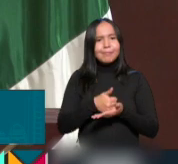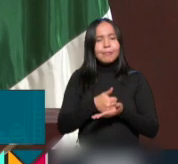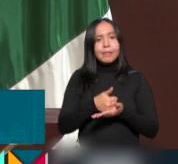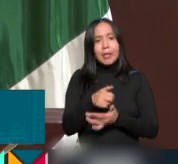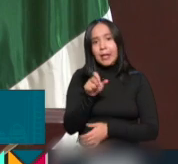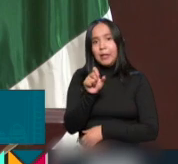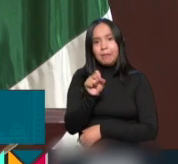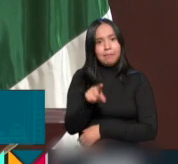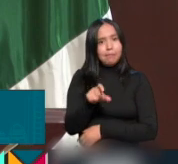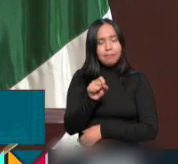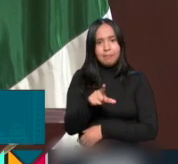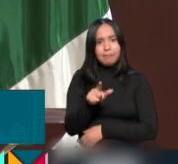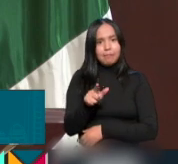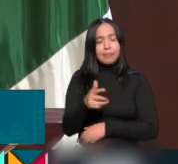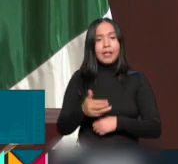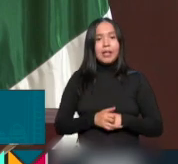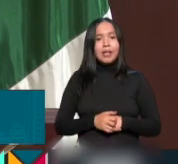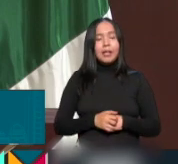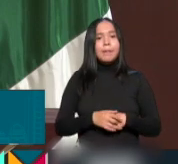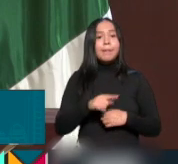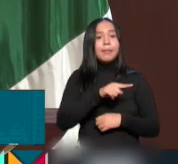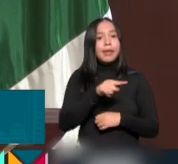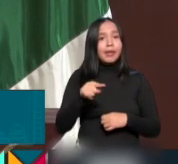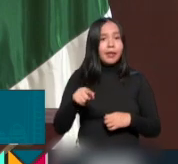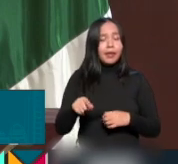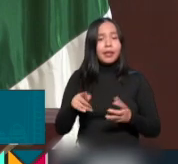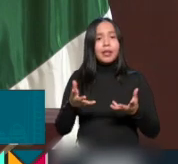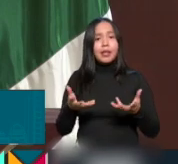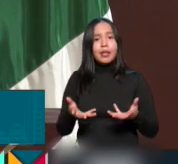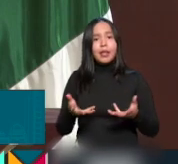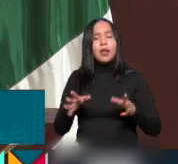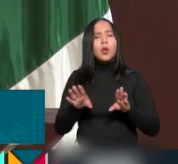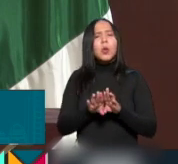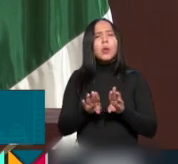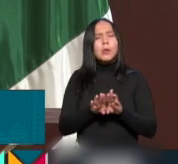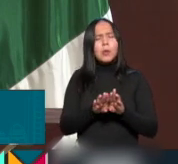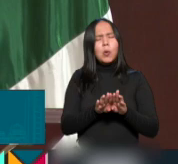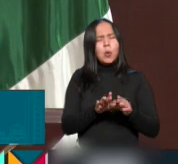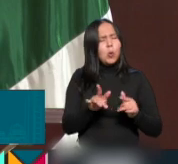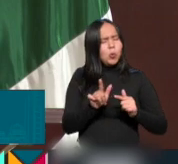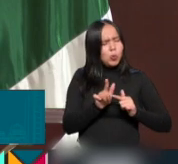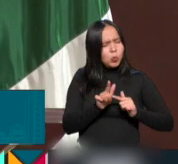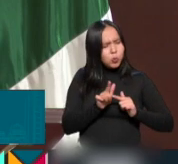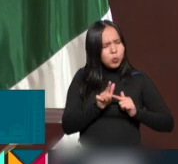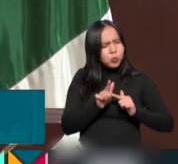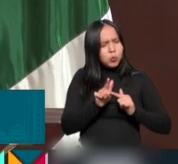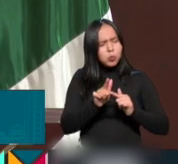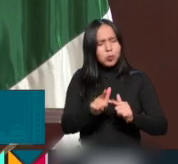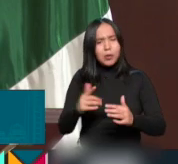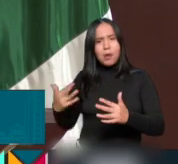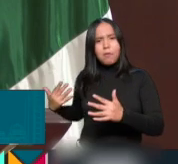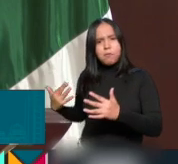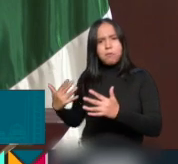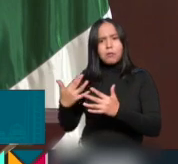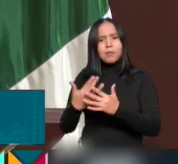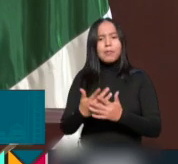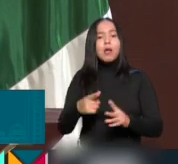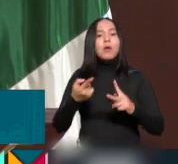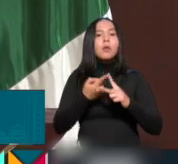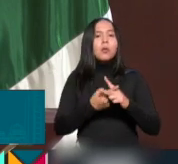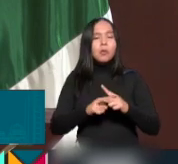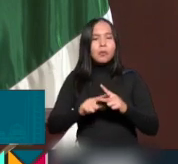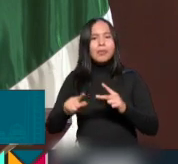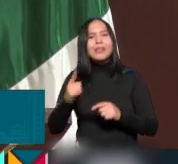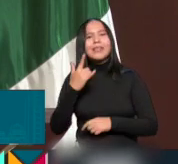Asimismo, es la culminación de un largo recorrido que inició en la lucha